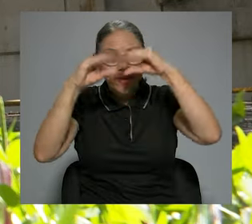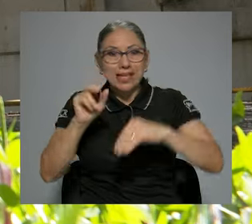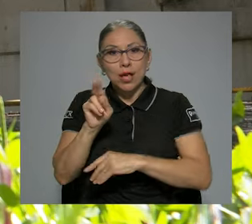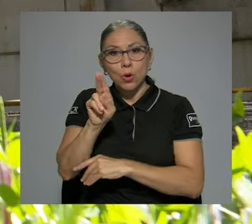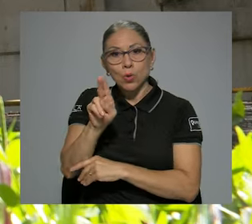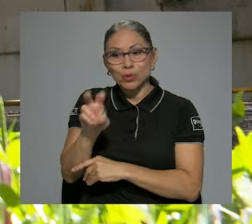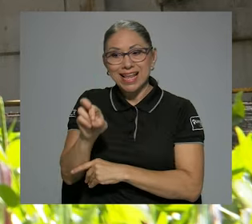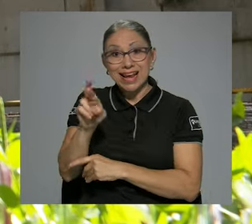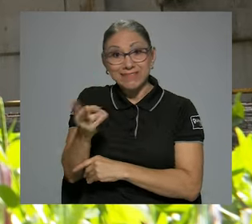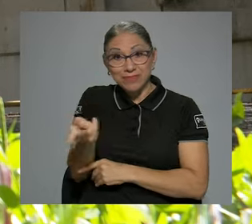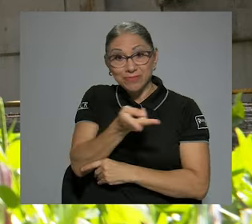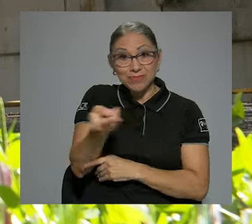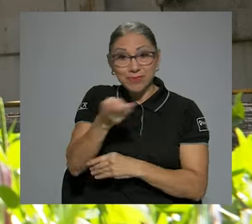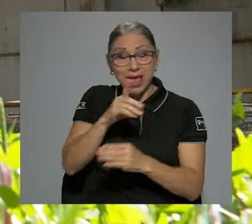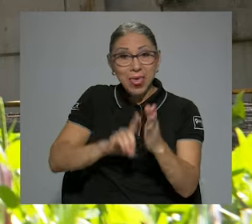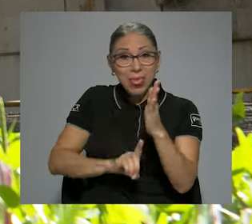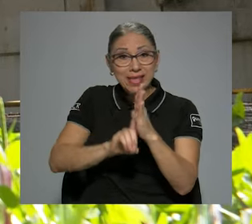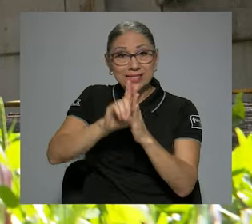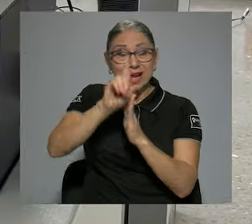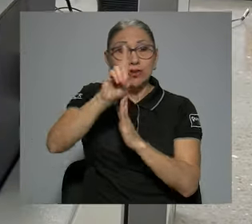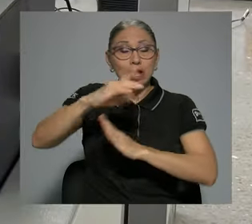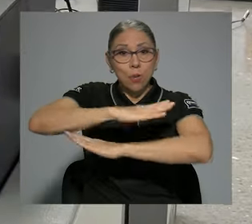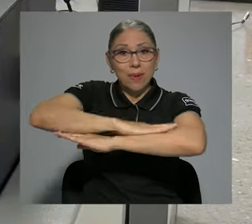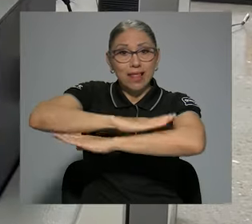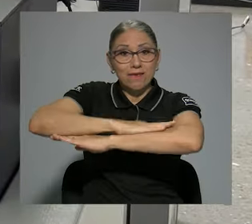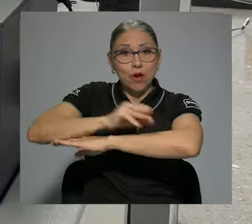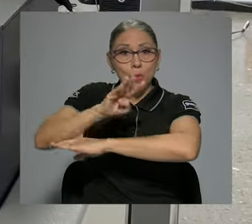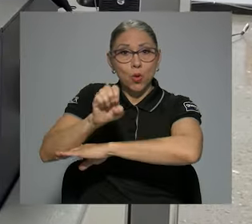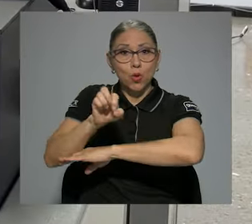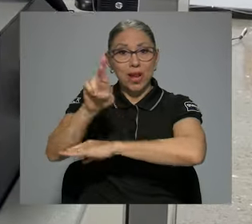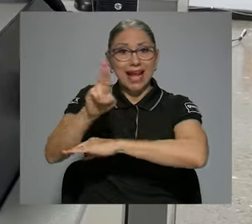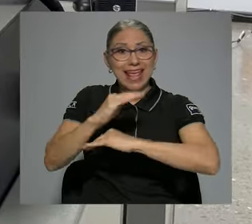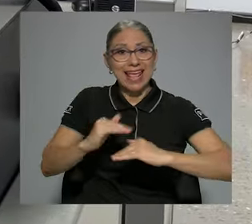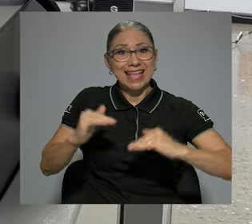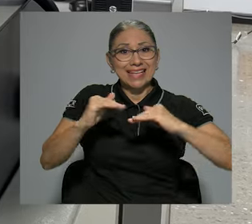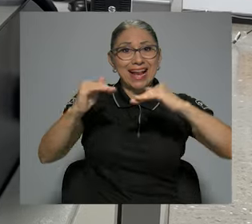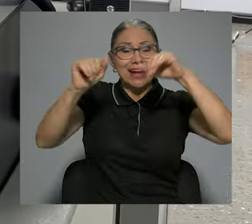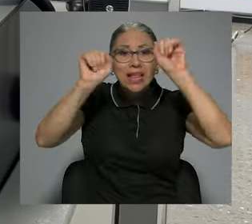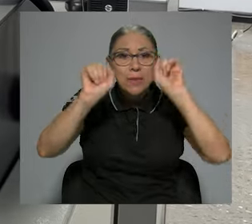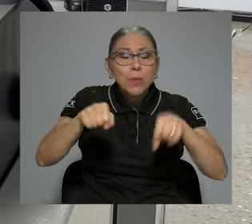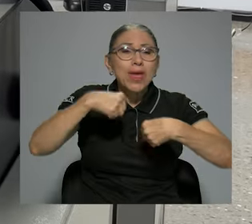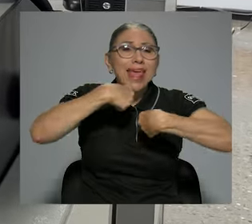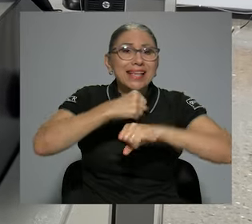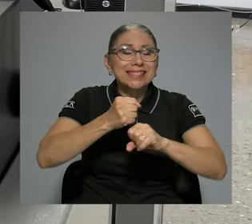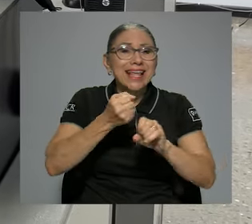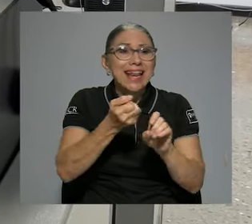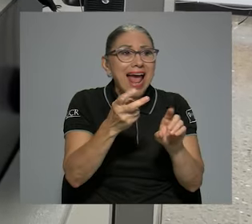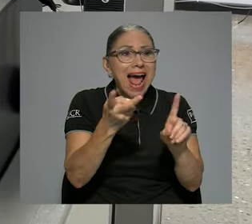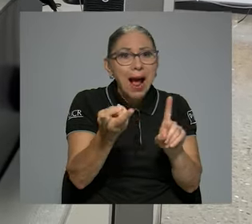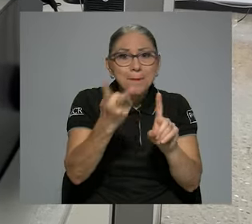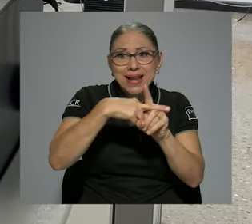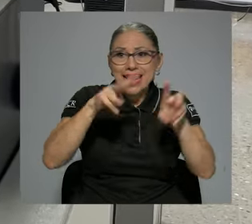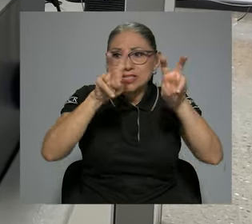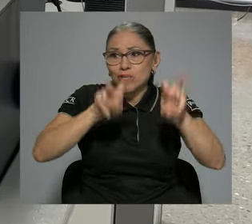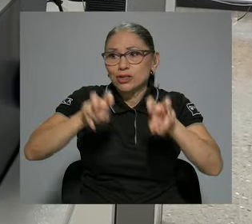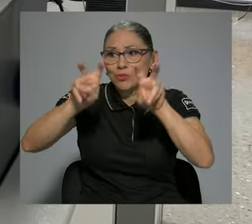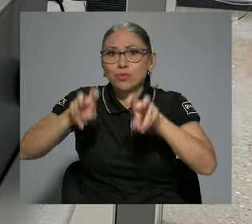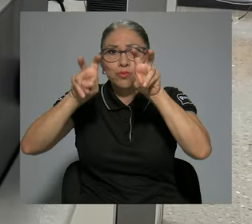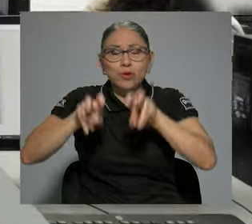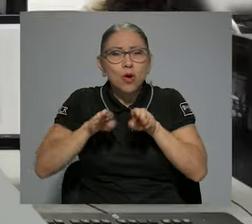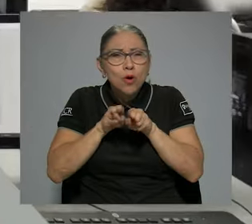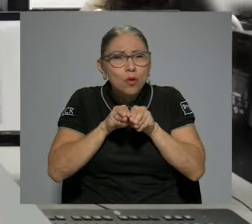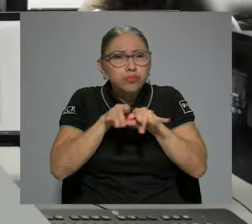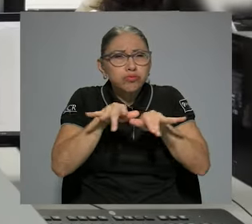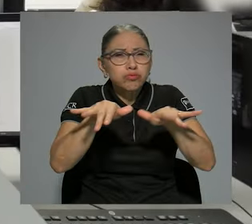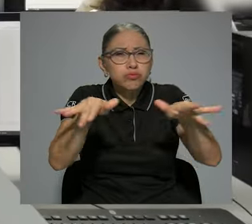de la UCR, las cuales desarrollaron una plataforma modular escalable capaz de hacer aplicaciones masivas